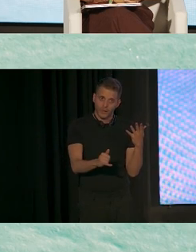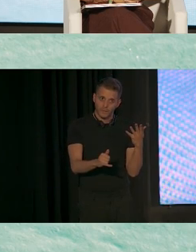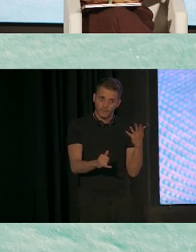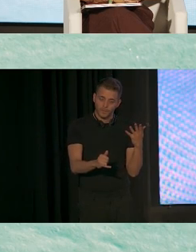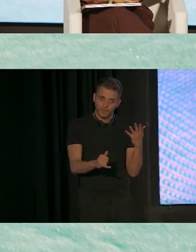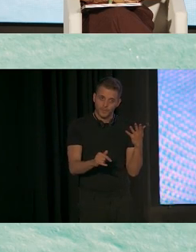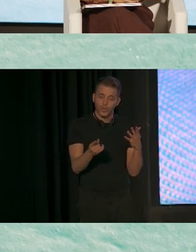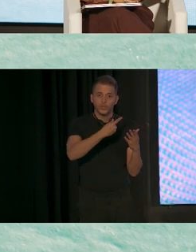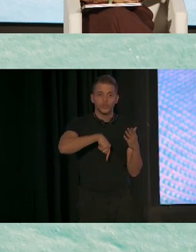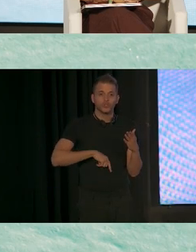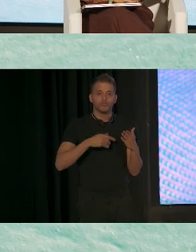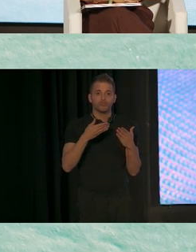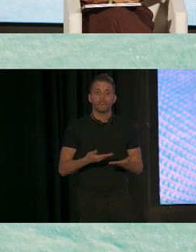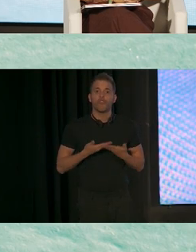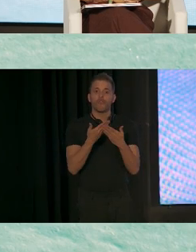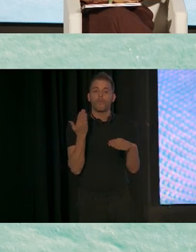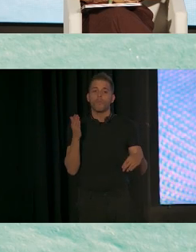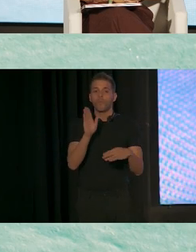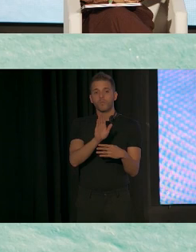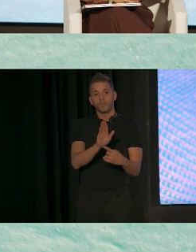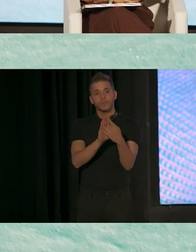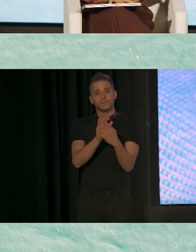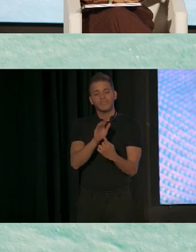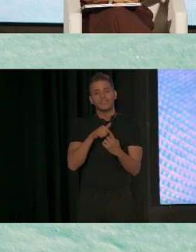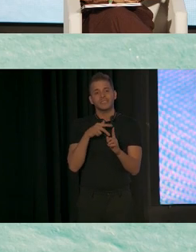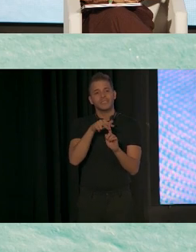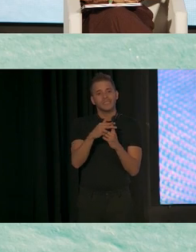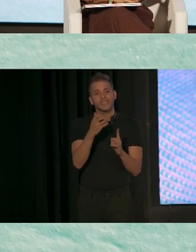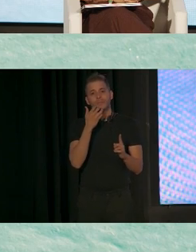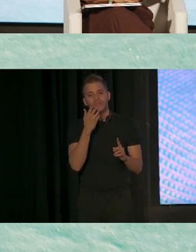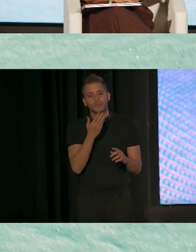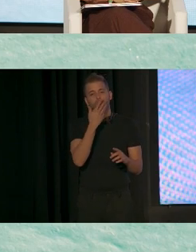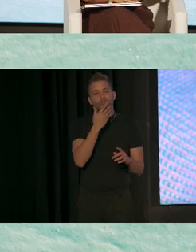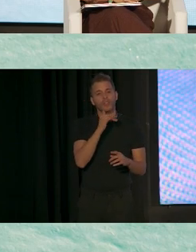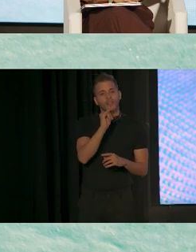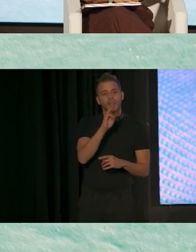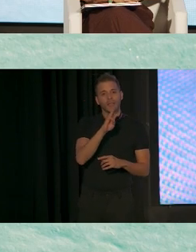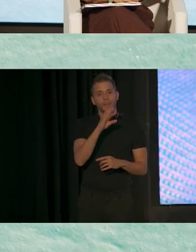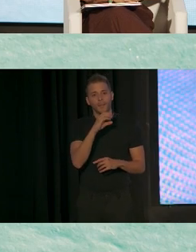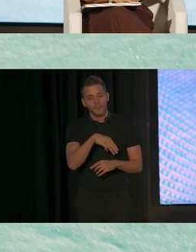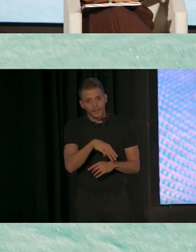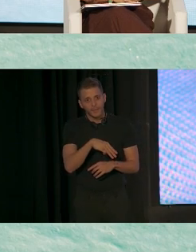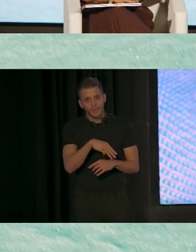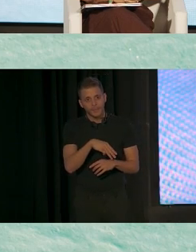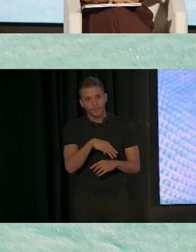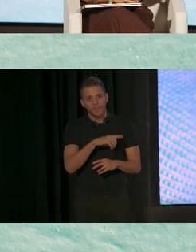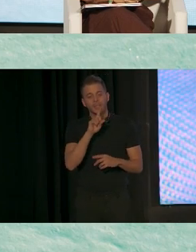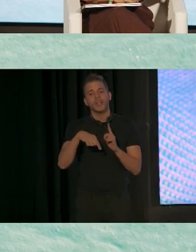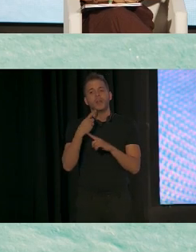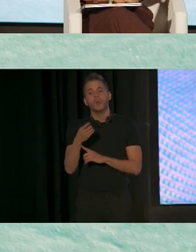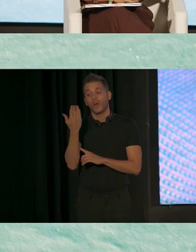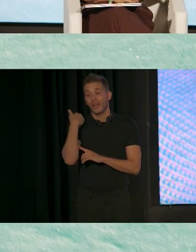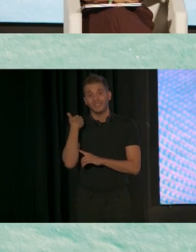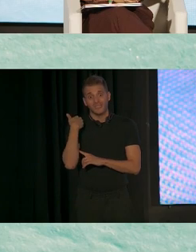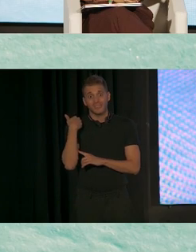ofrecemos talleres sobre cómo conocer el IEP. Marga habló sobre eso brevemente ayer.